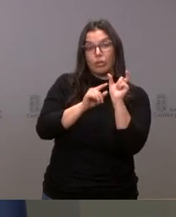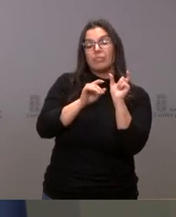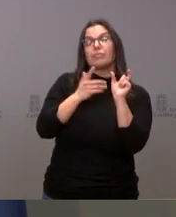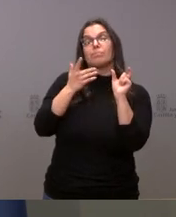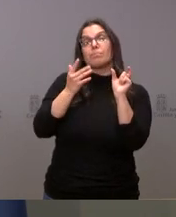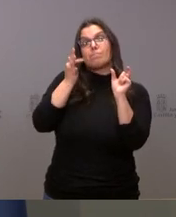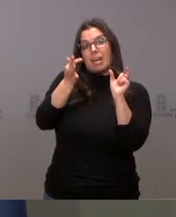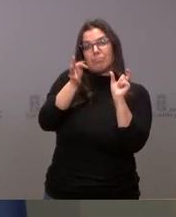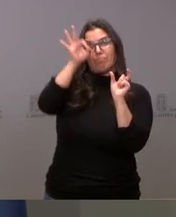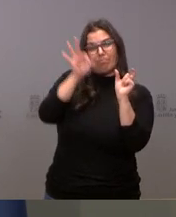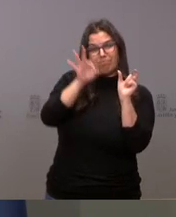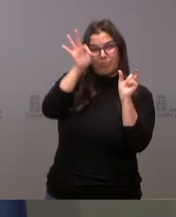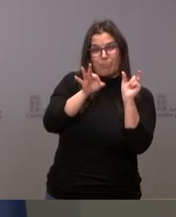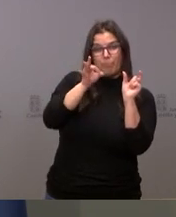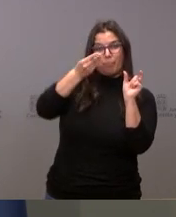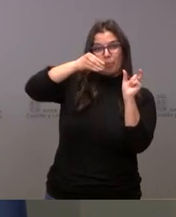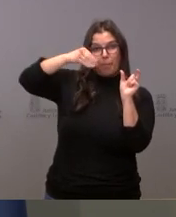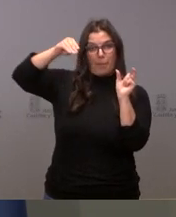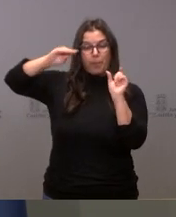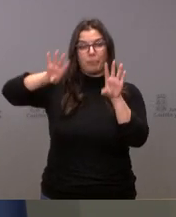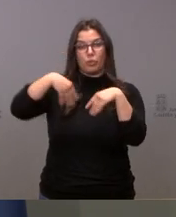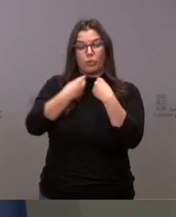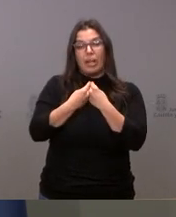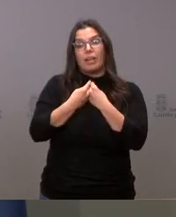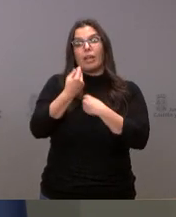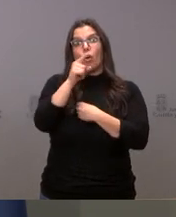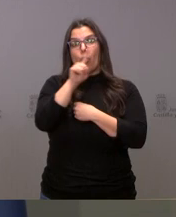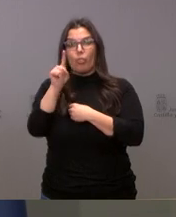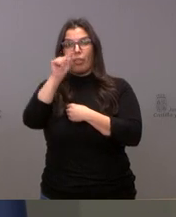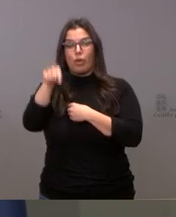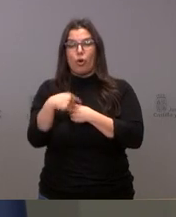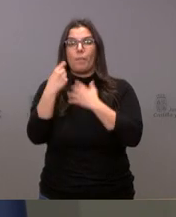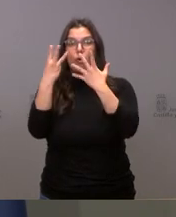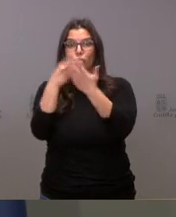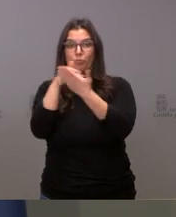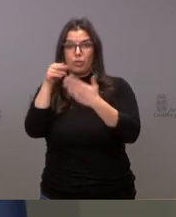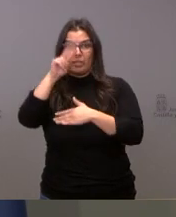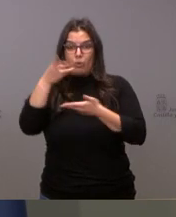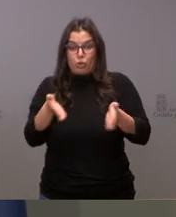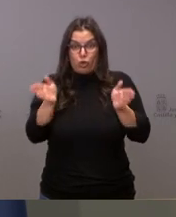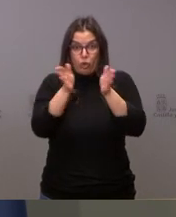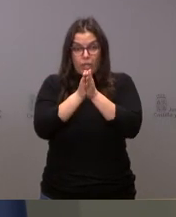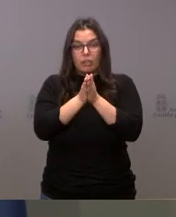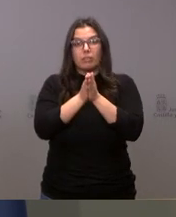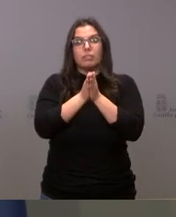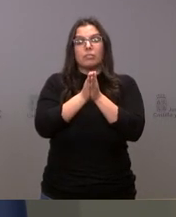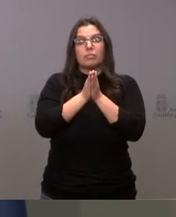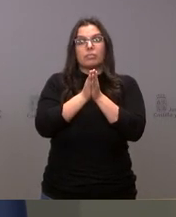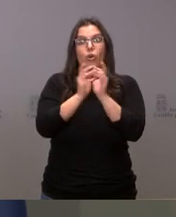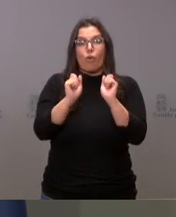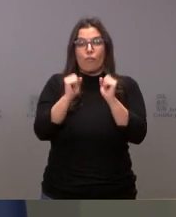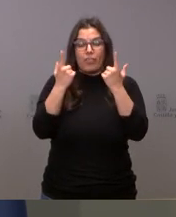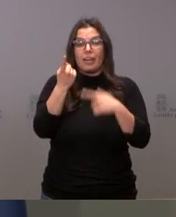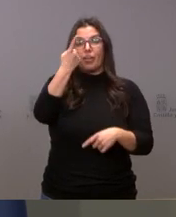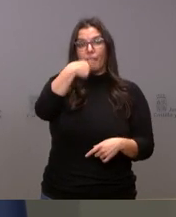añadir los intereses que ascienden a 11,8 millones de euros. Total, la cifra definitiva queda